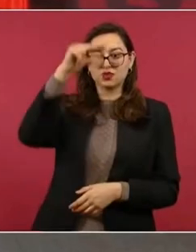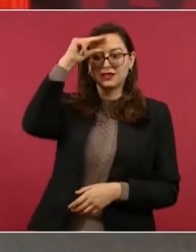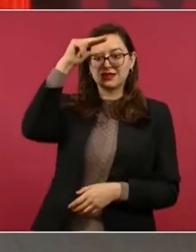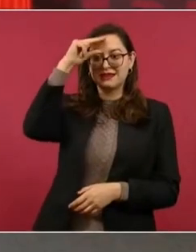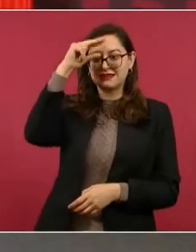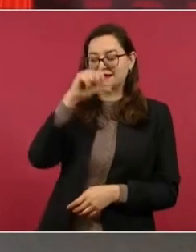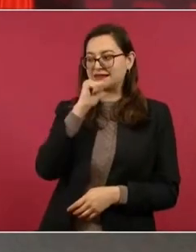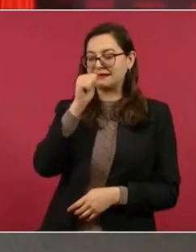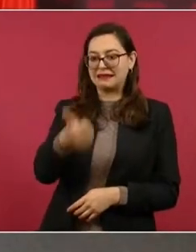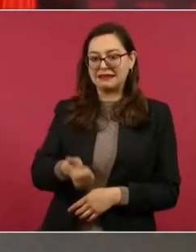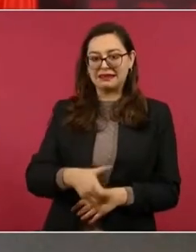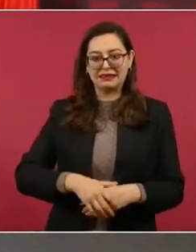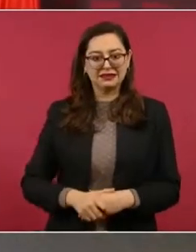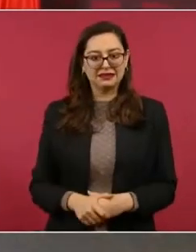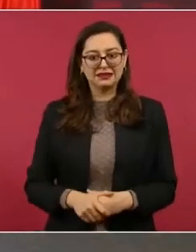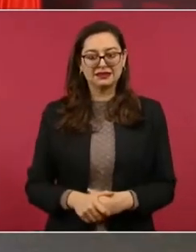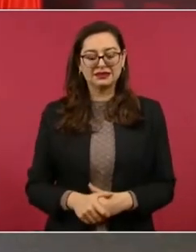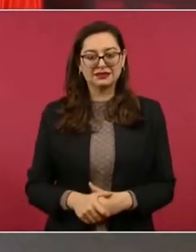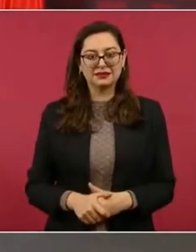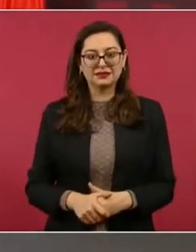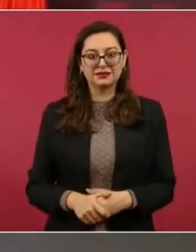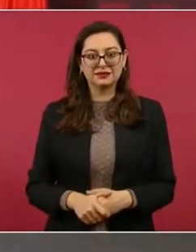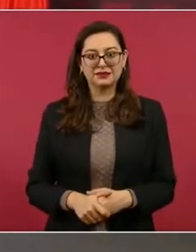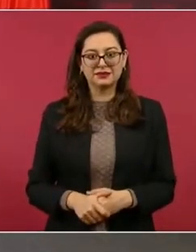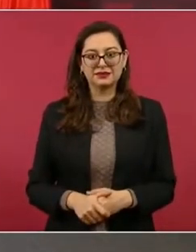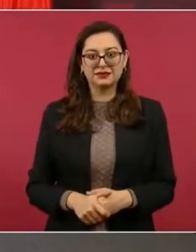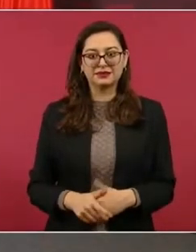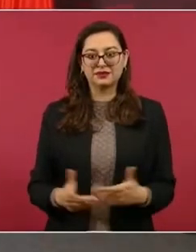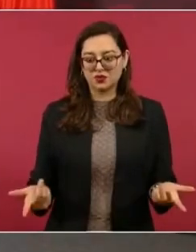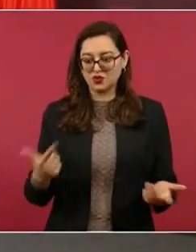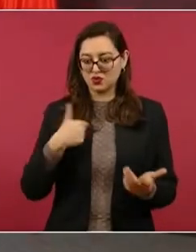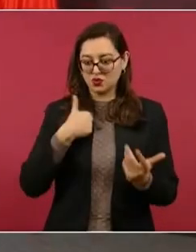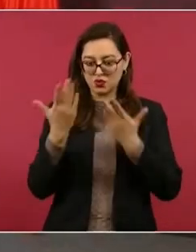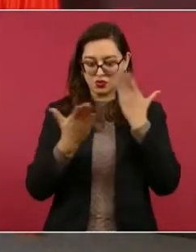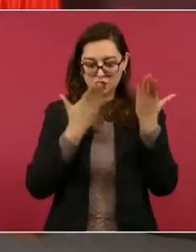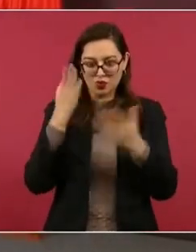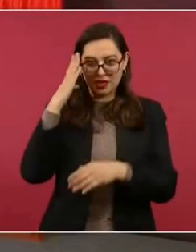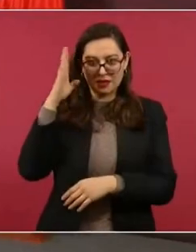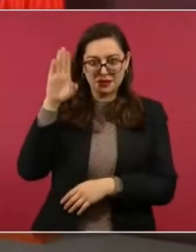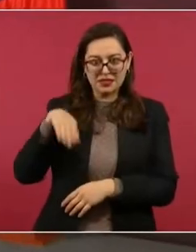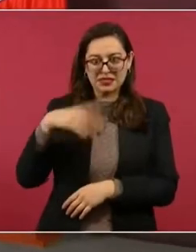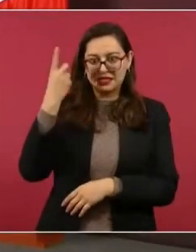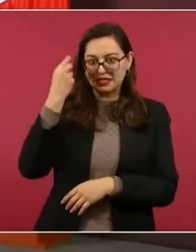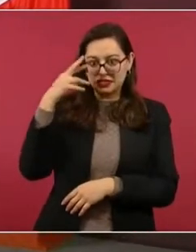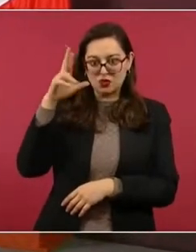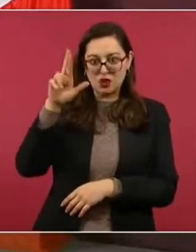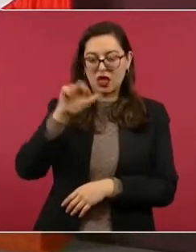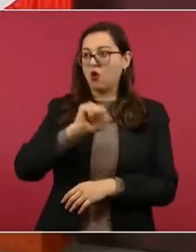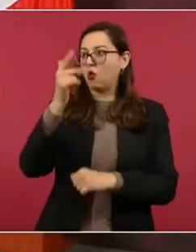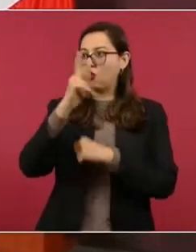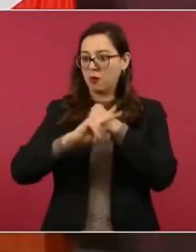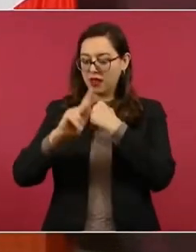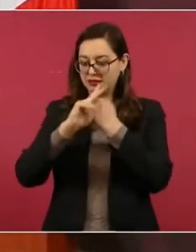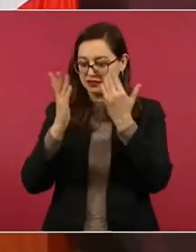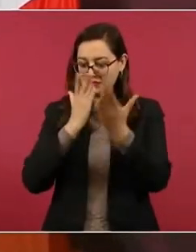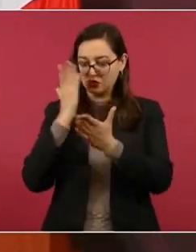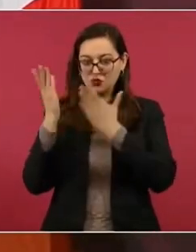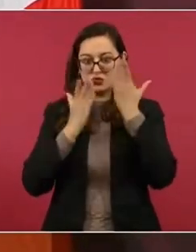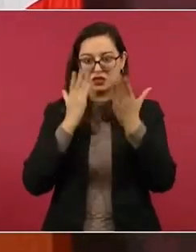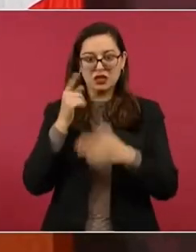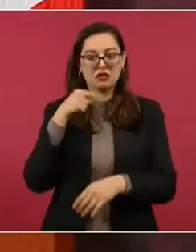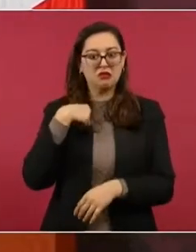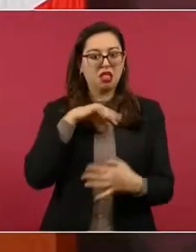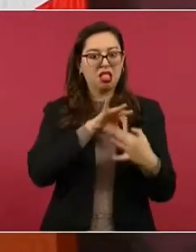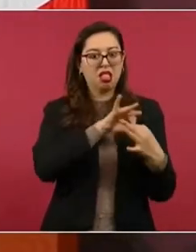ni porque estudié maestría y doctorado hasta en el extranjero. Bueno,